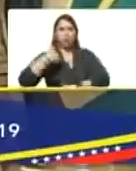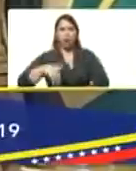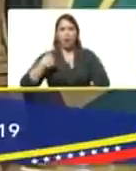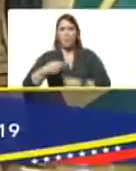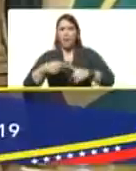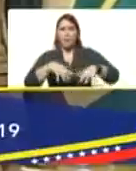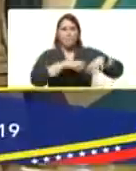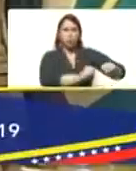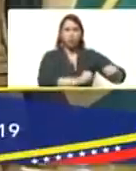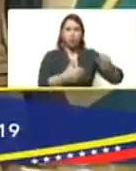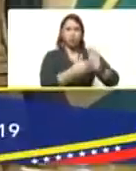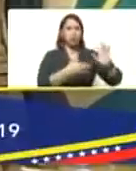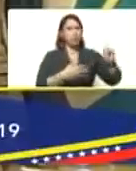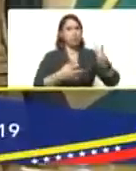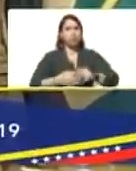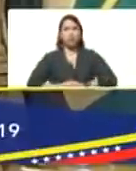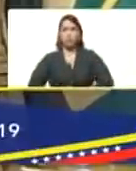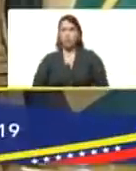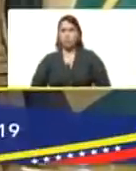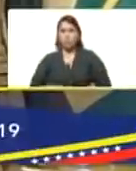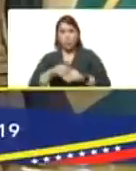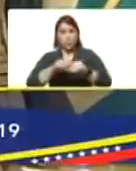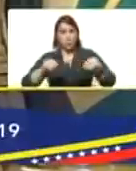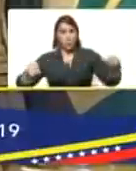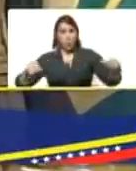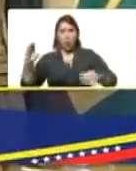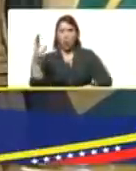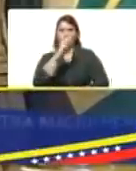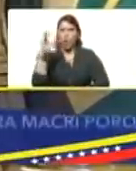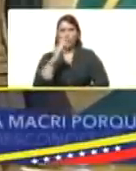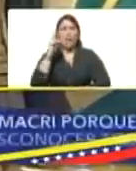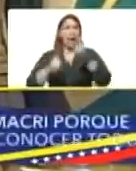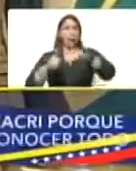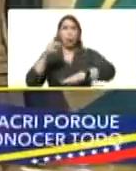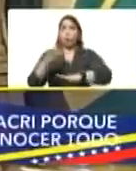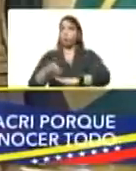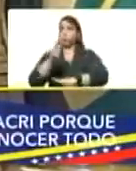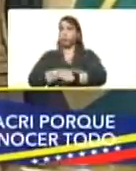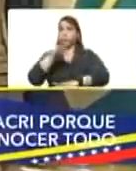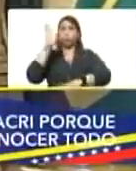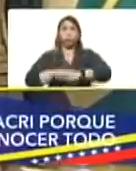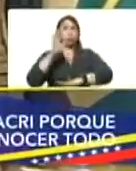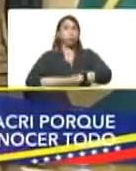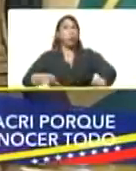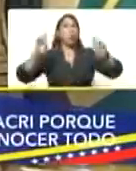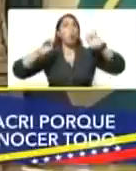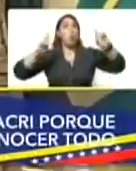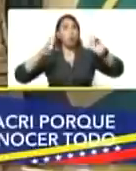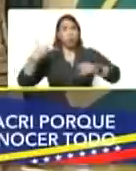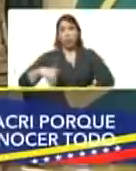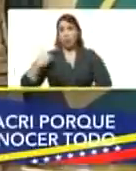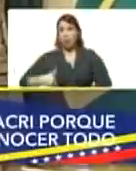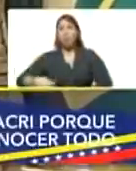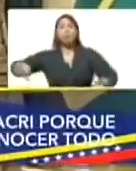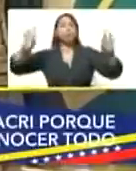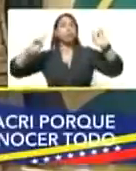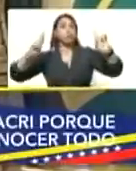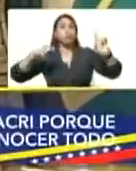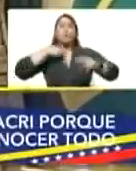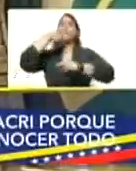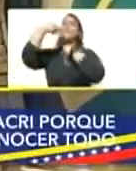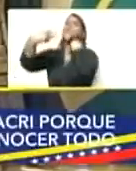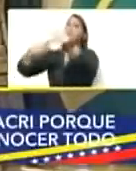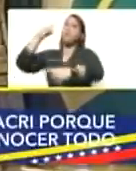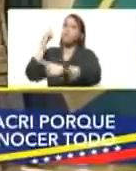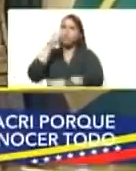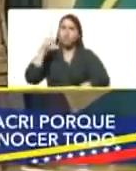para invadir Venezuela desde el territorio colombiano. Es algo muy grave. Ojalá alguien en Argentina se atreva a levantar la